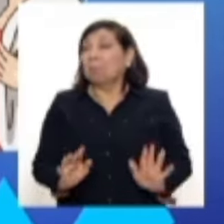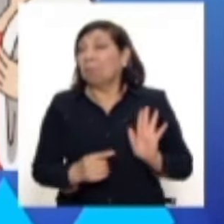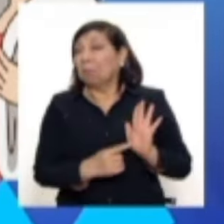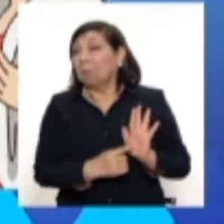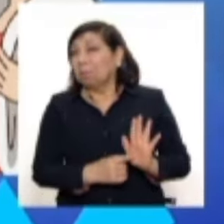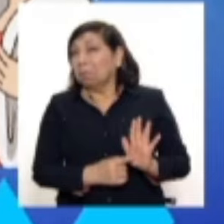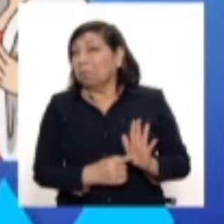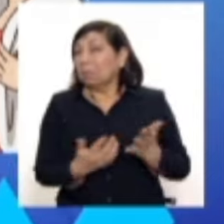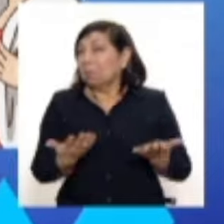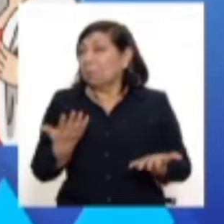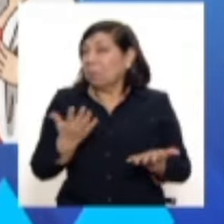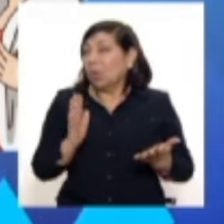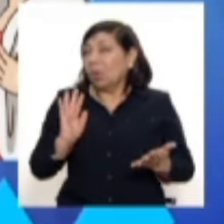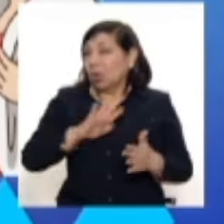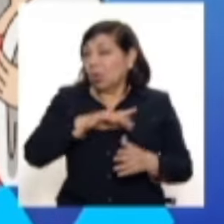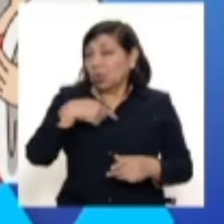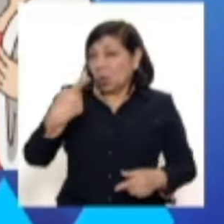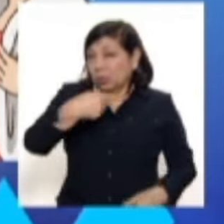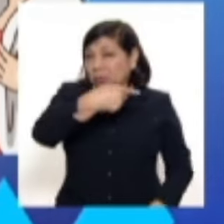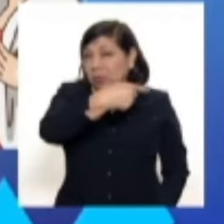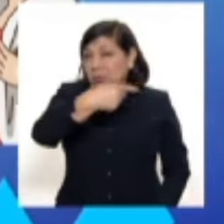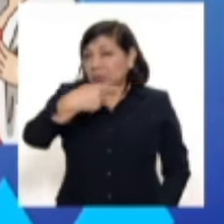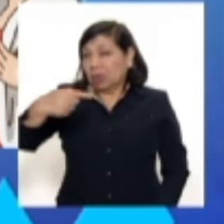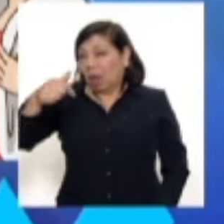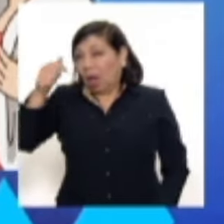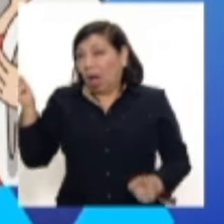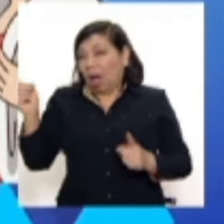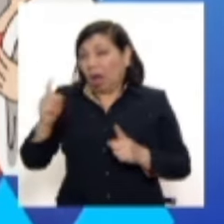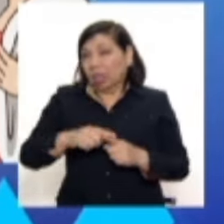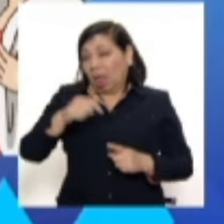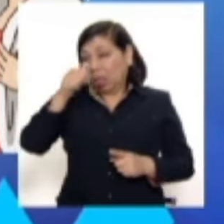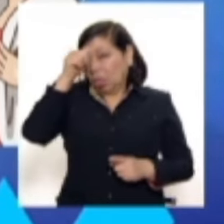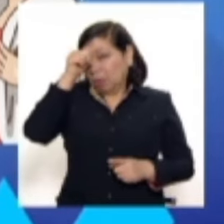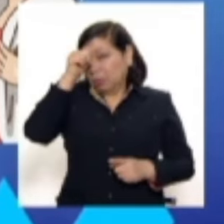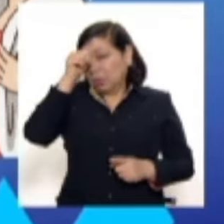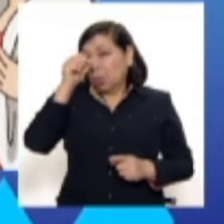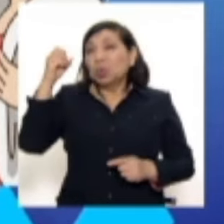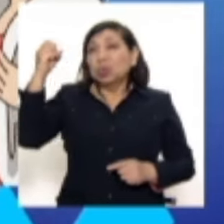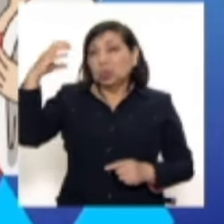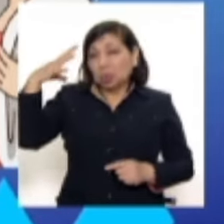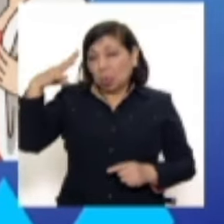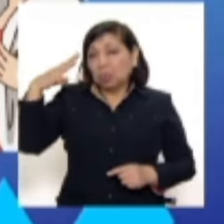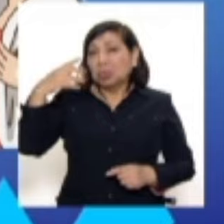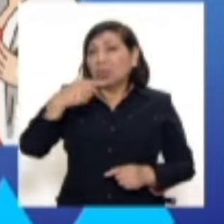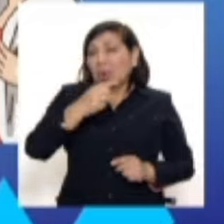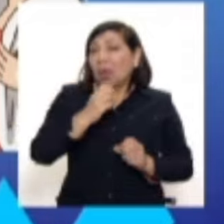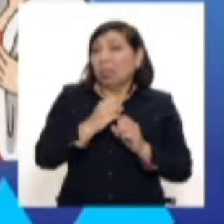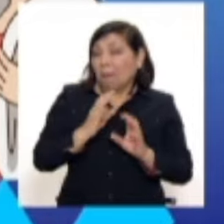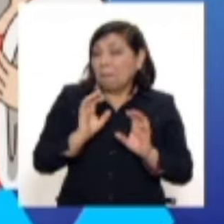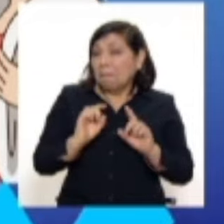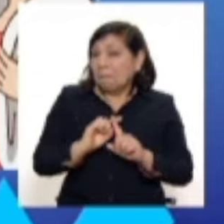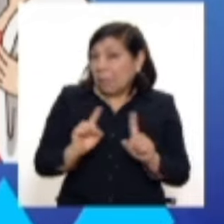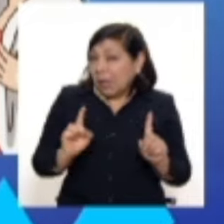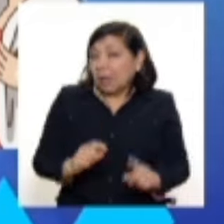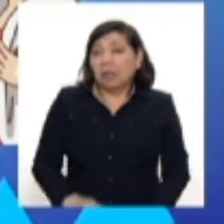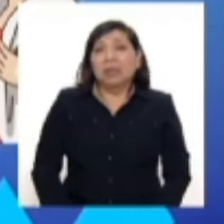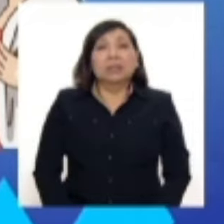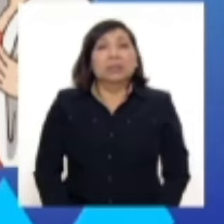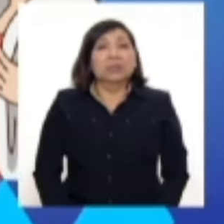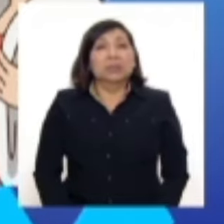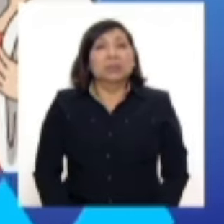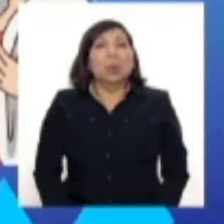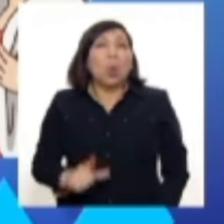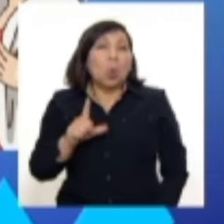presentando durante toda esta semana hasta el domingo mayor presencia de brillo solar durante el día, sin embargo durante